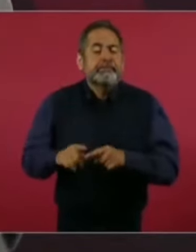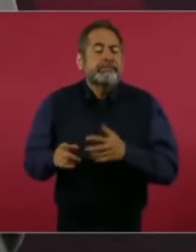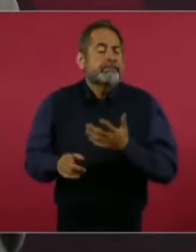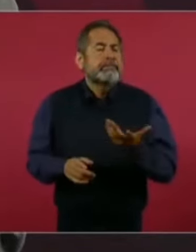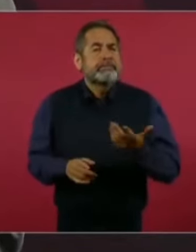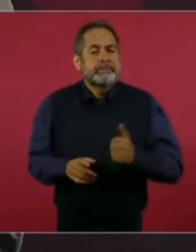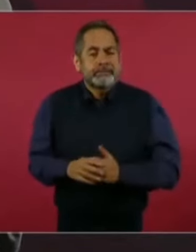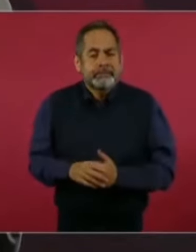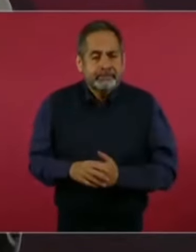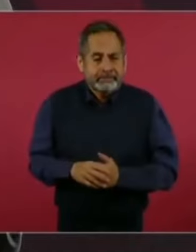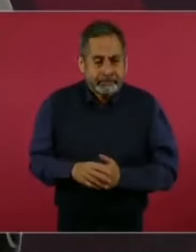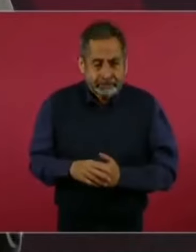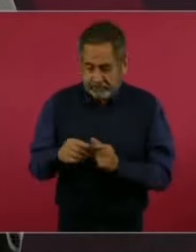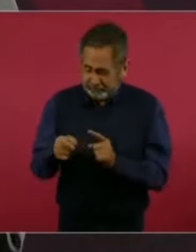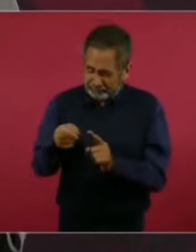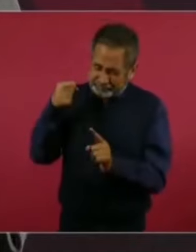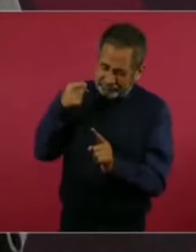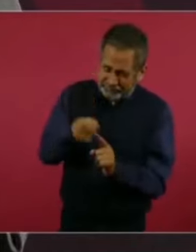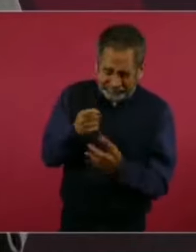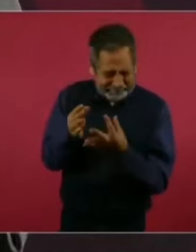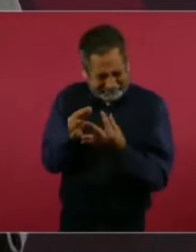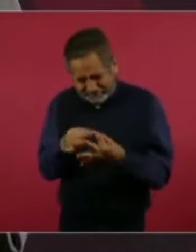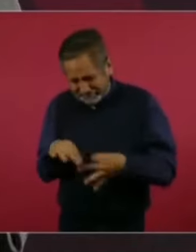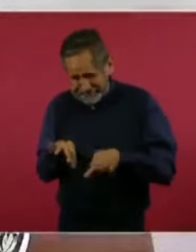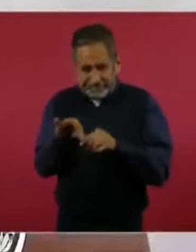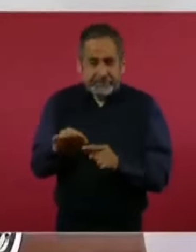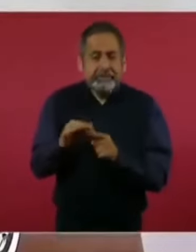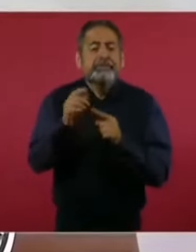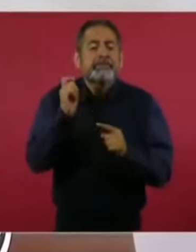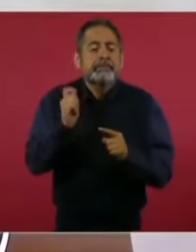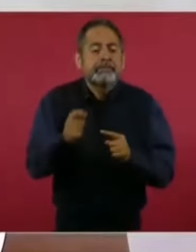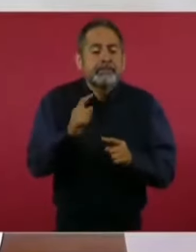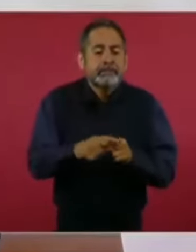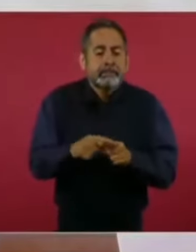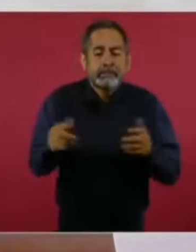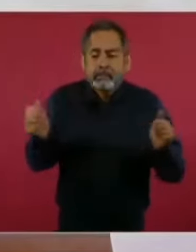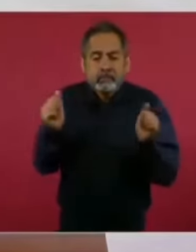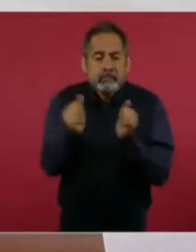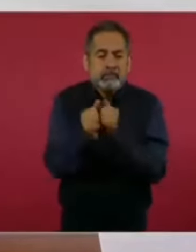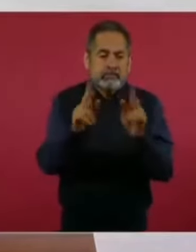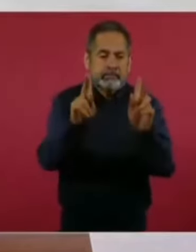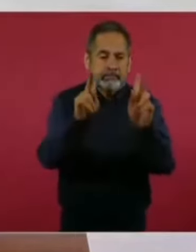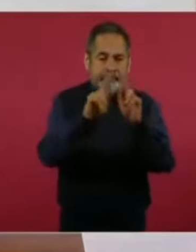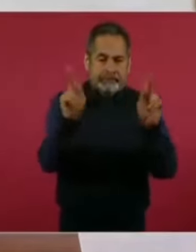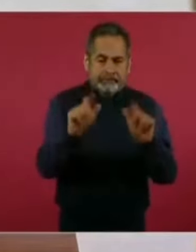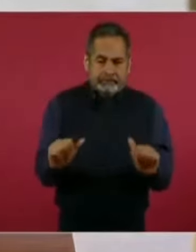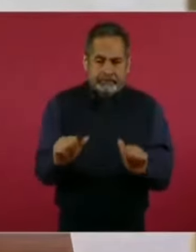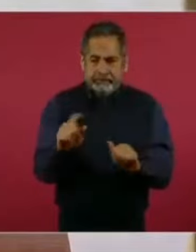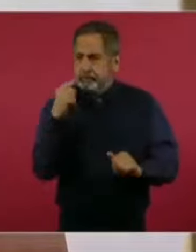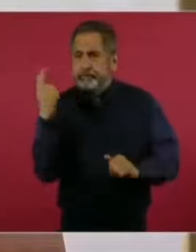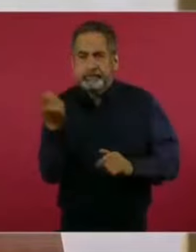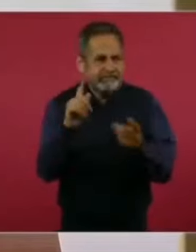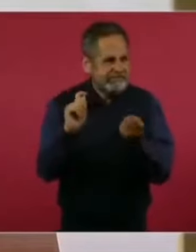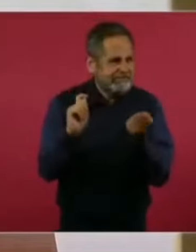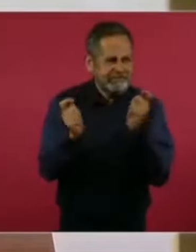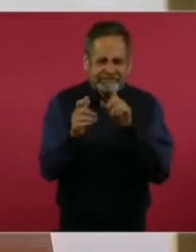el meollo del asunto, avanzar de manera pacífica en la transformación.